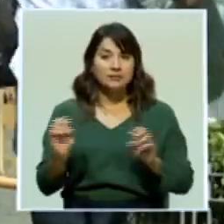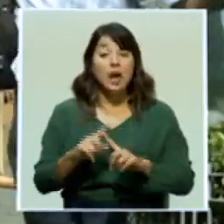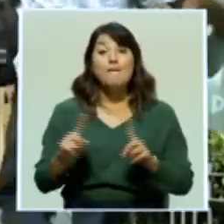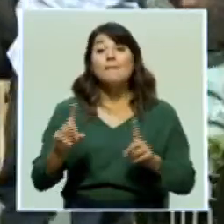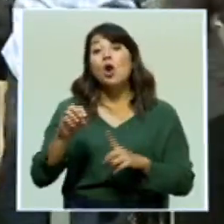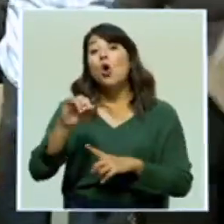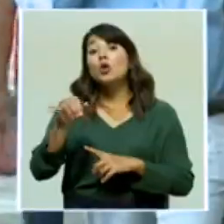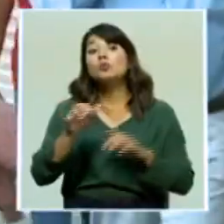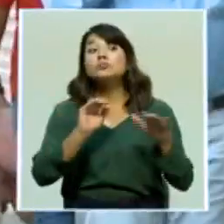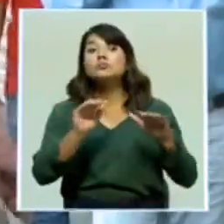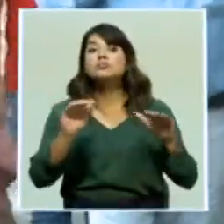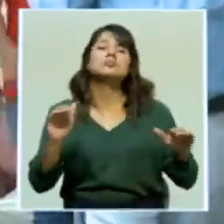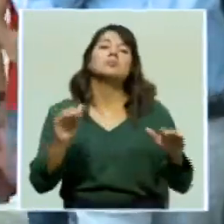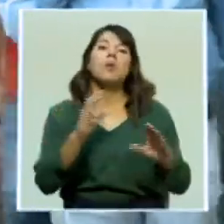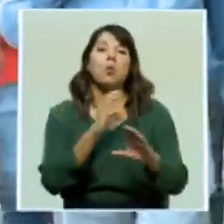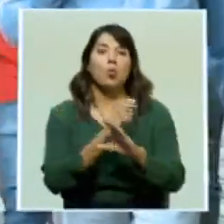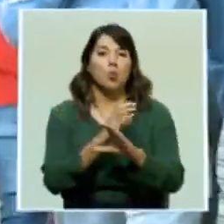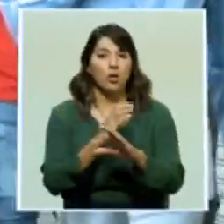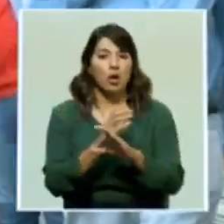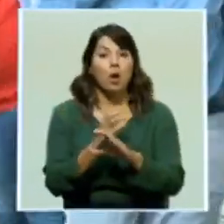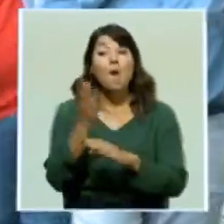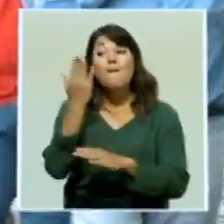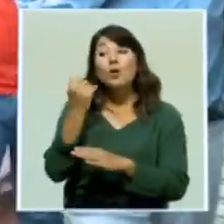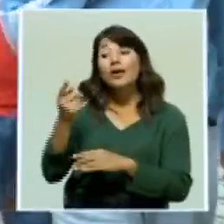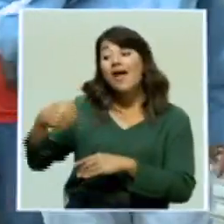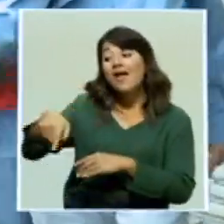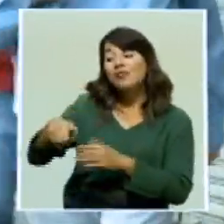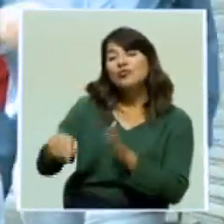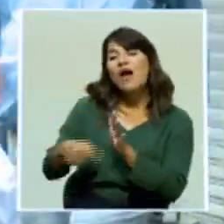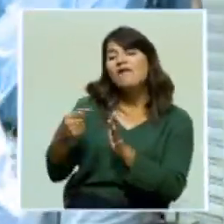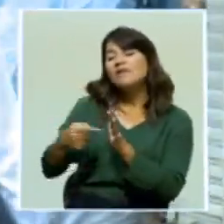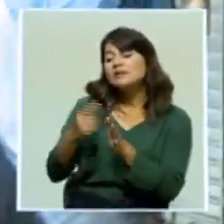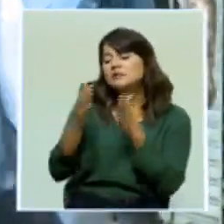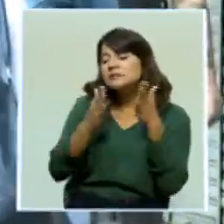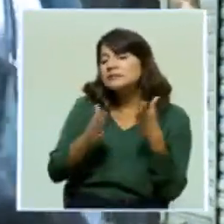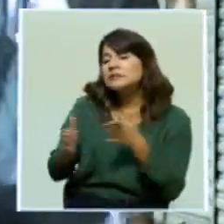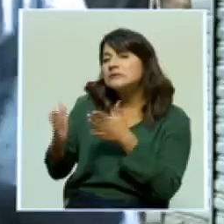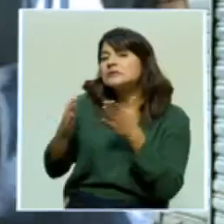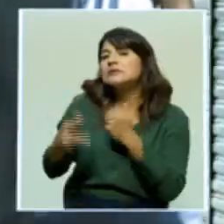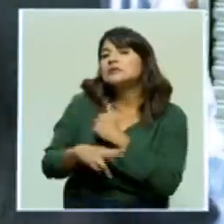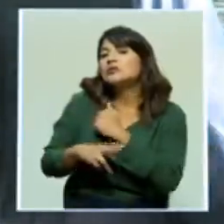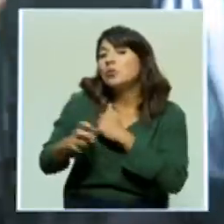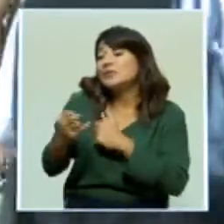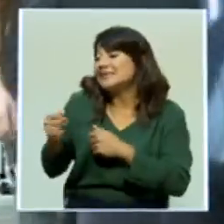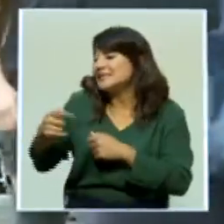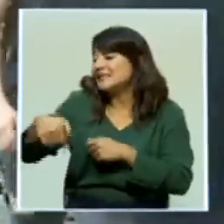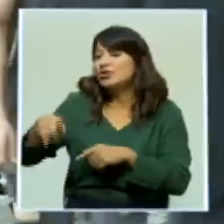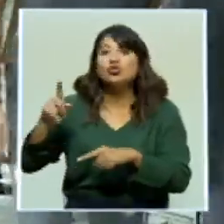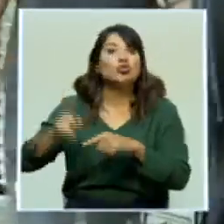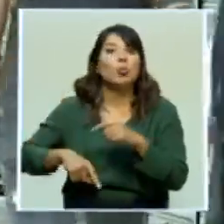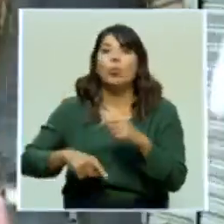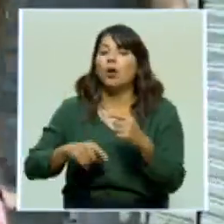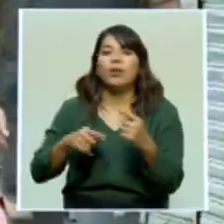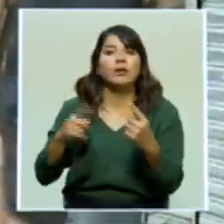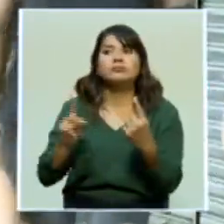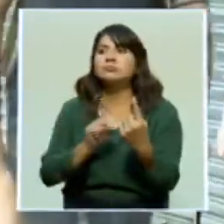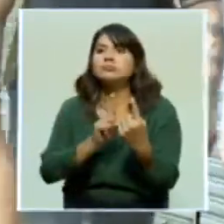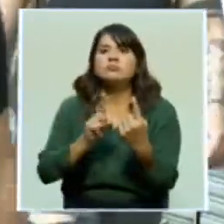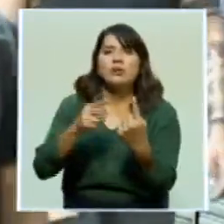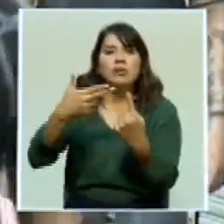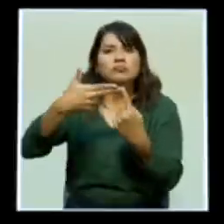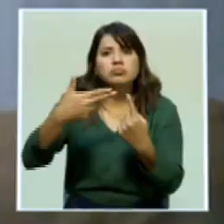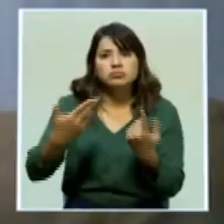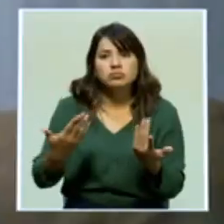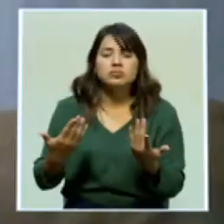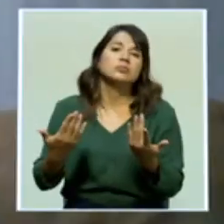organizados que están ejecutando algunos timadores, ya que cuando no pueden perpetrar el timo, terminan asaltando a las